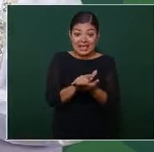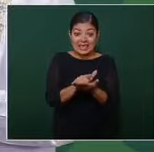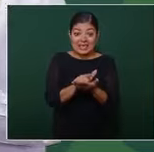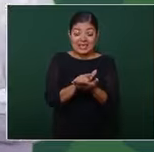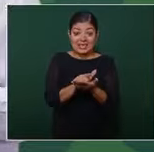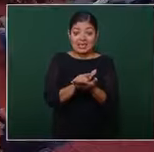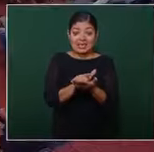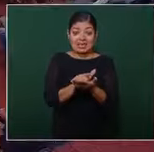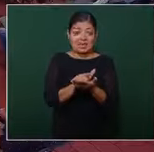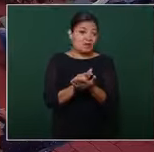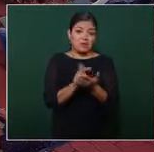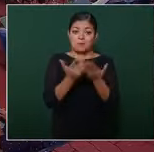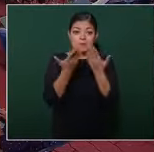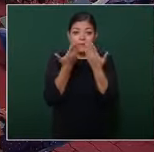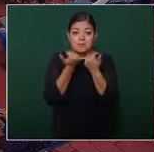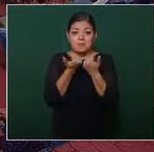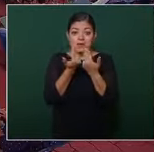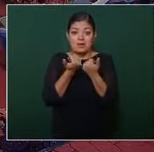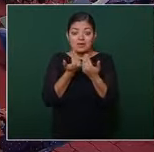no existe